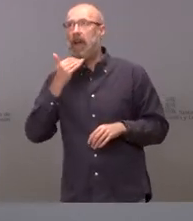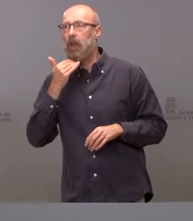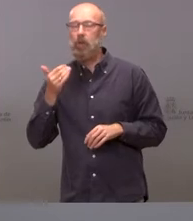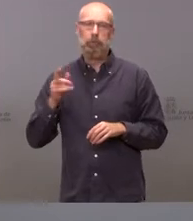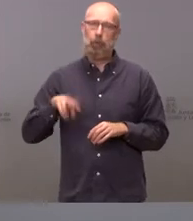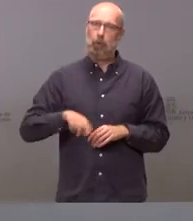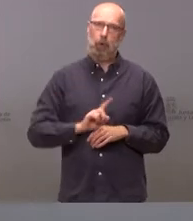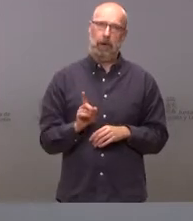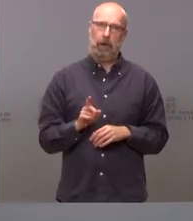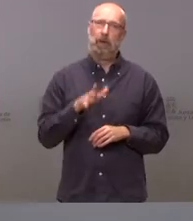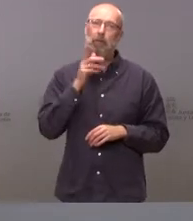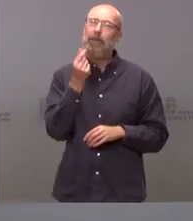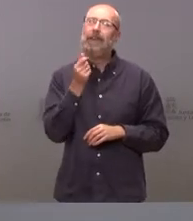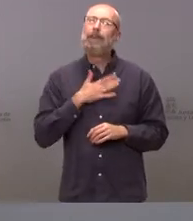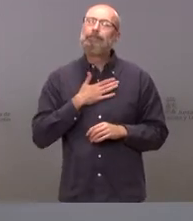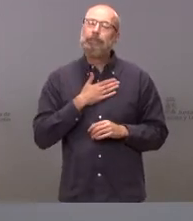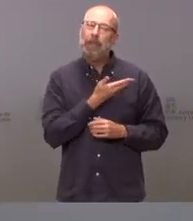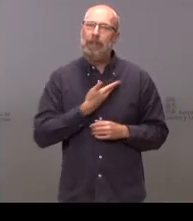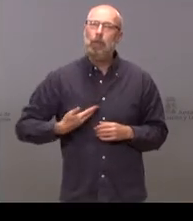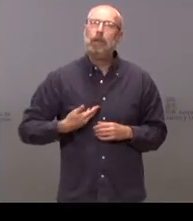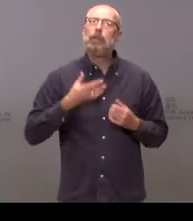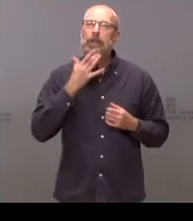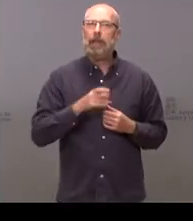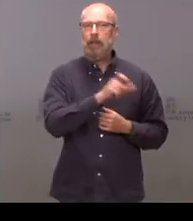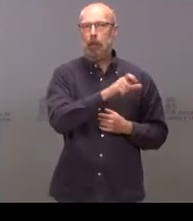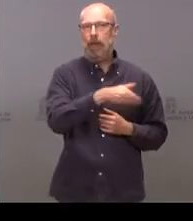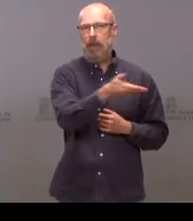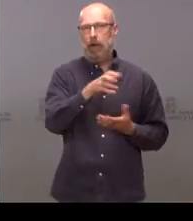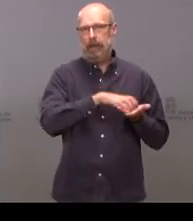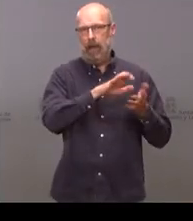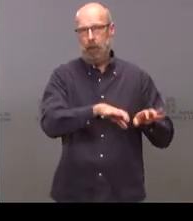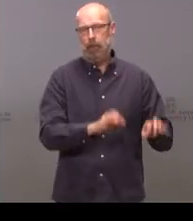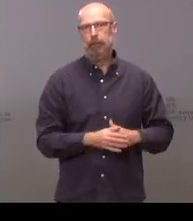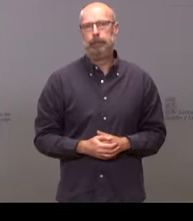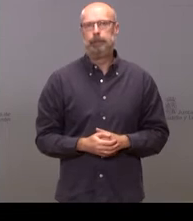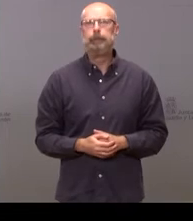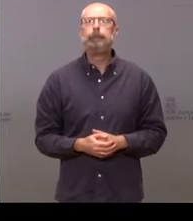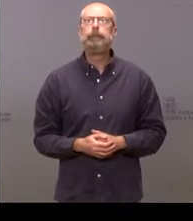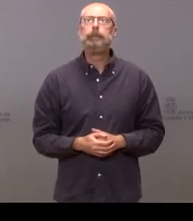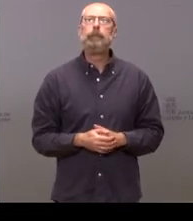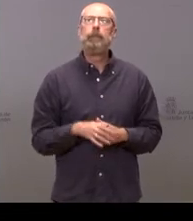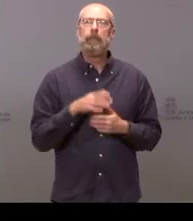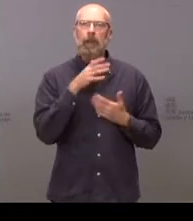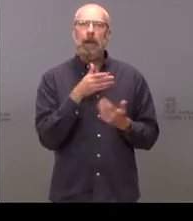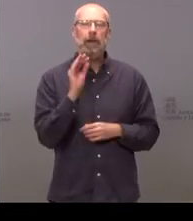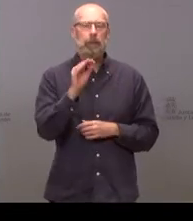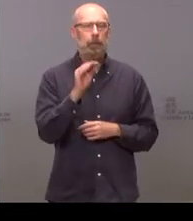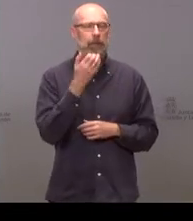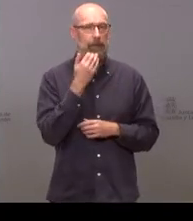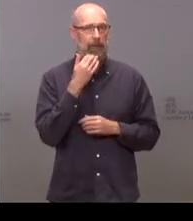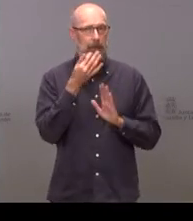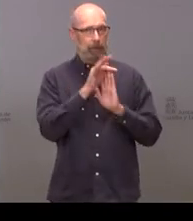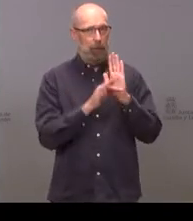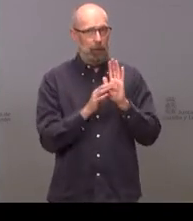que es de los ciudadanos de Castilla y León y ahora que se despeja la duda para aprobar los presupuestos cuando